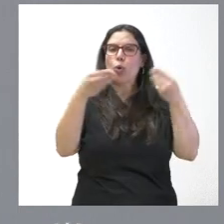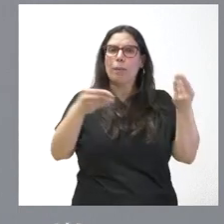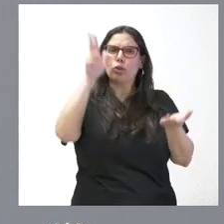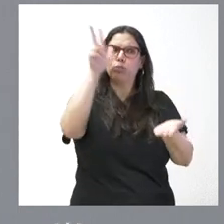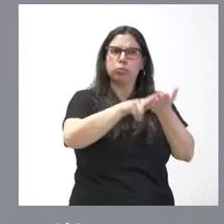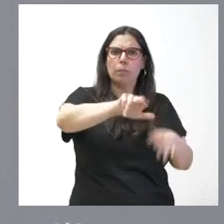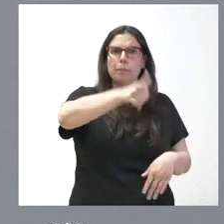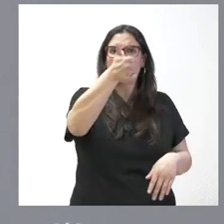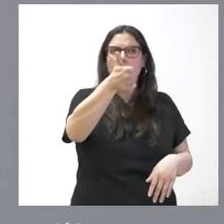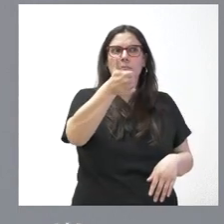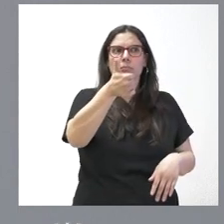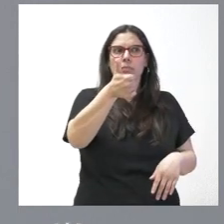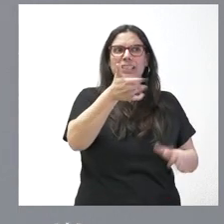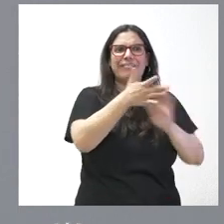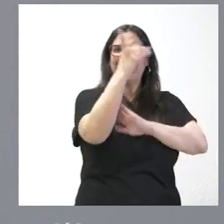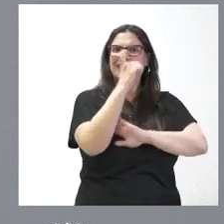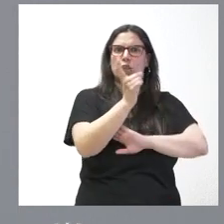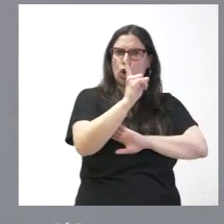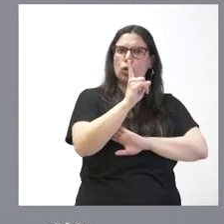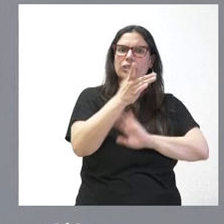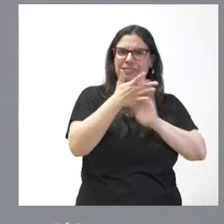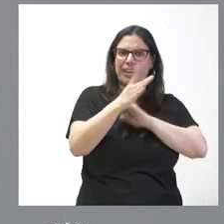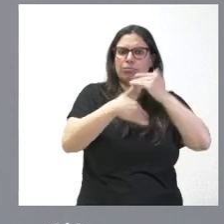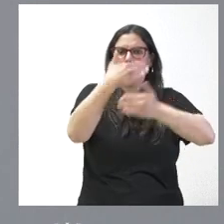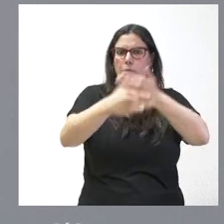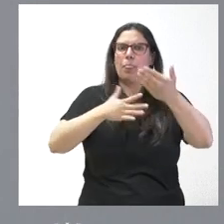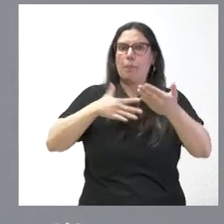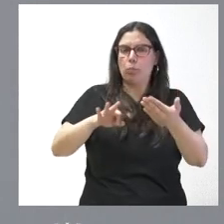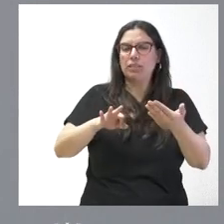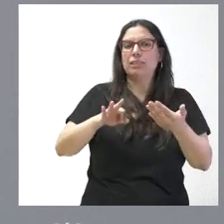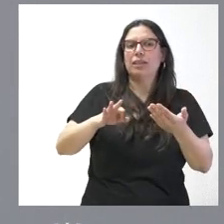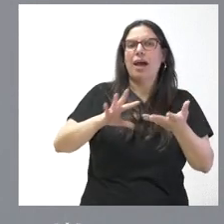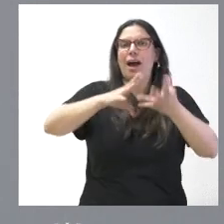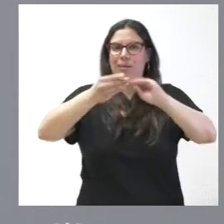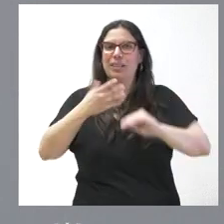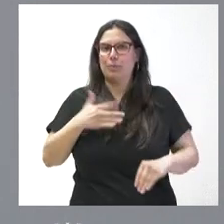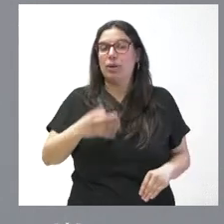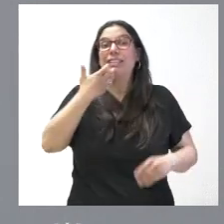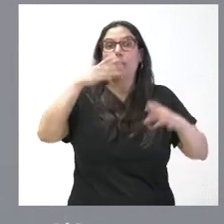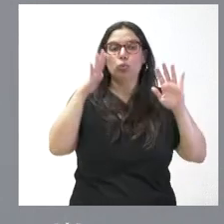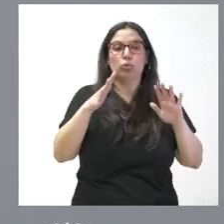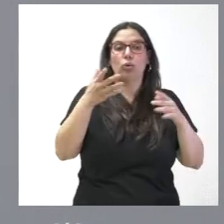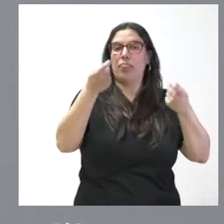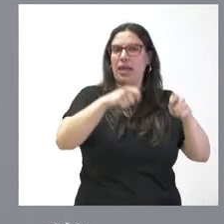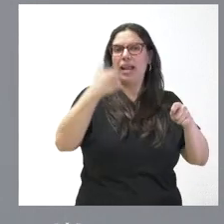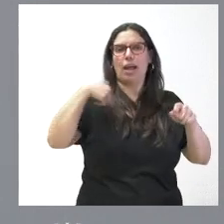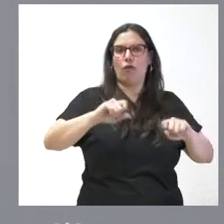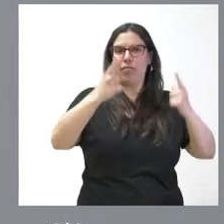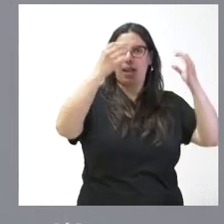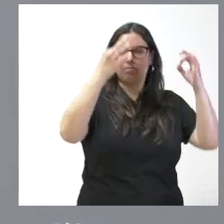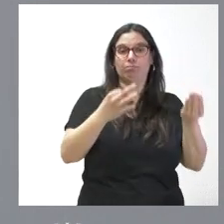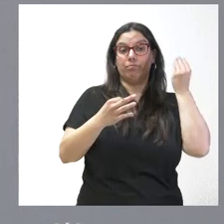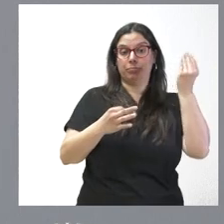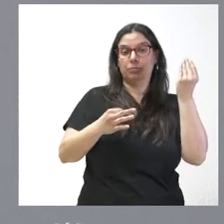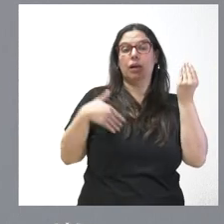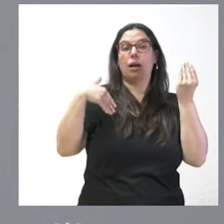que nosotros no podamos adaptarlo durante su vigencia y por tanto si durante la vigencia de la ejecución del plan por algunas circunstancias se viera